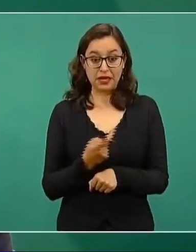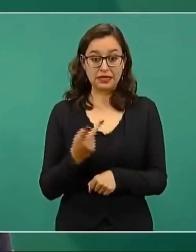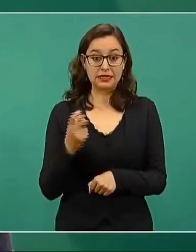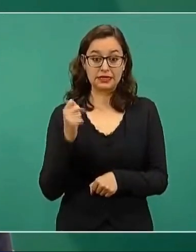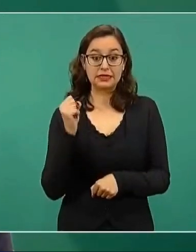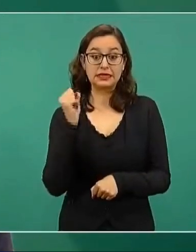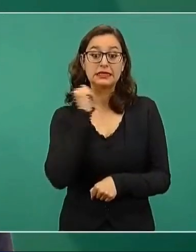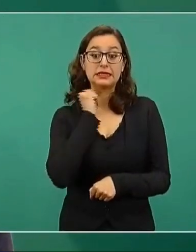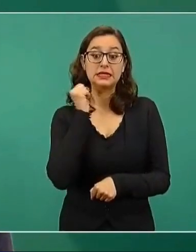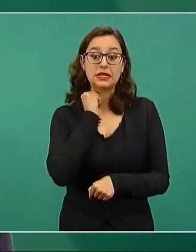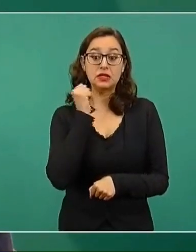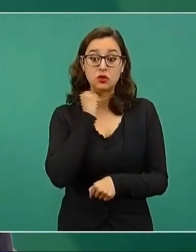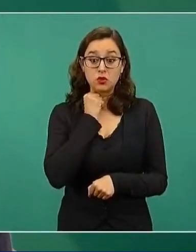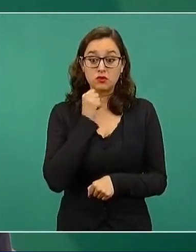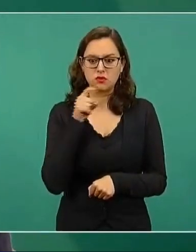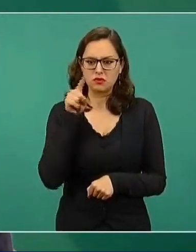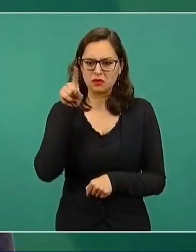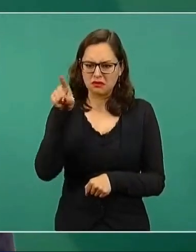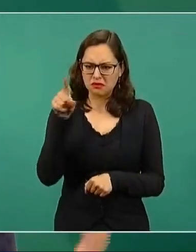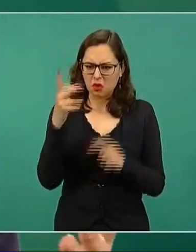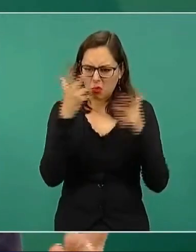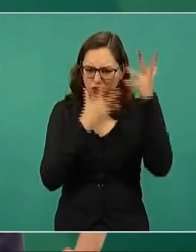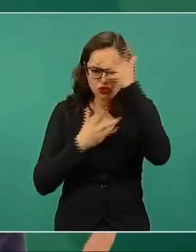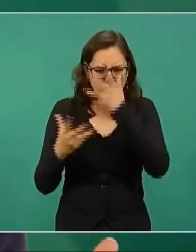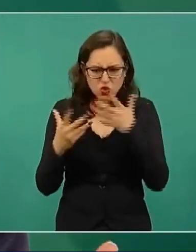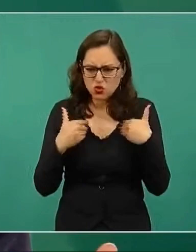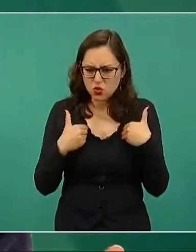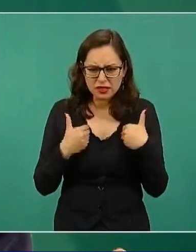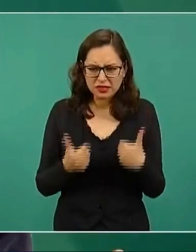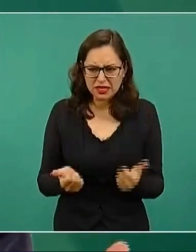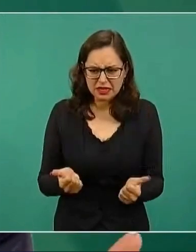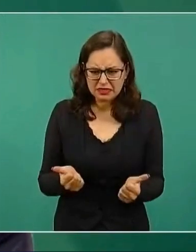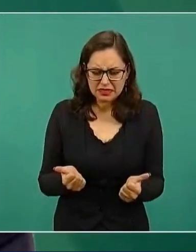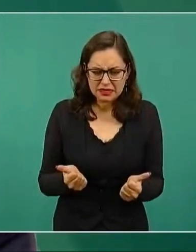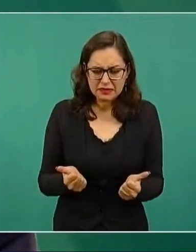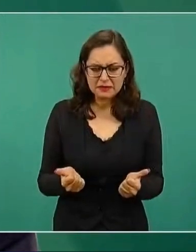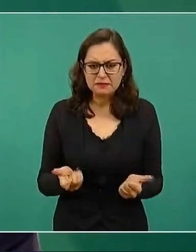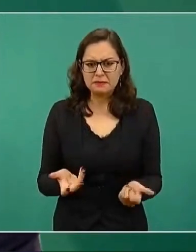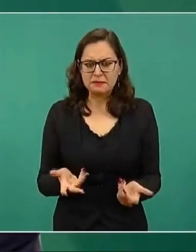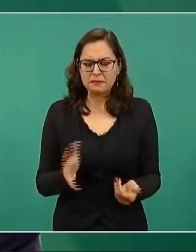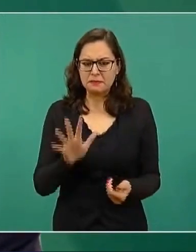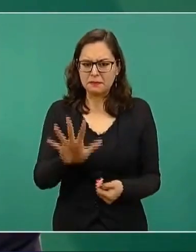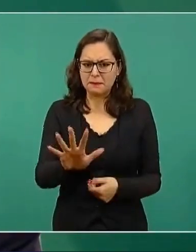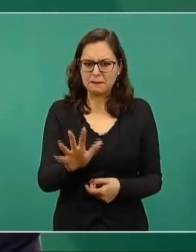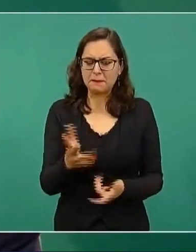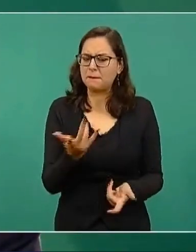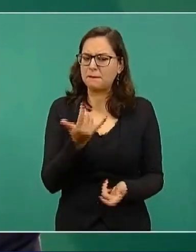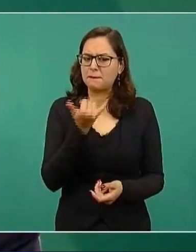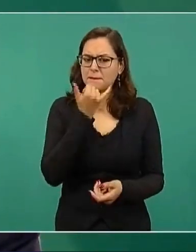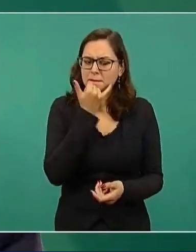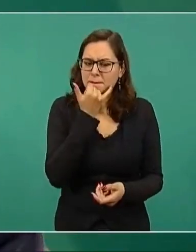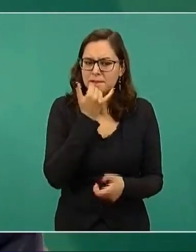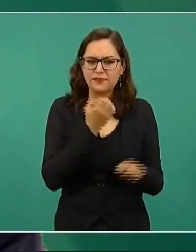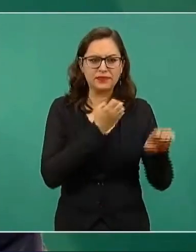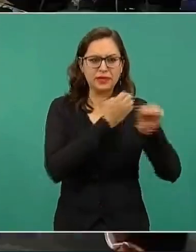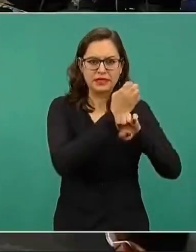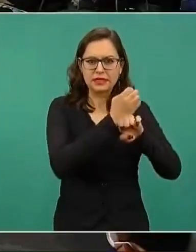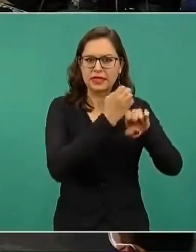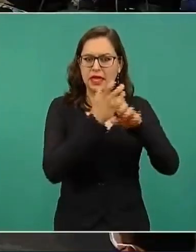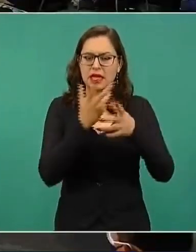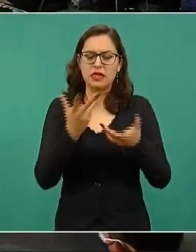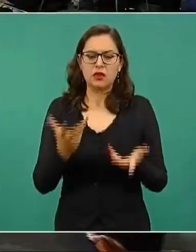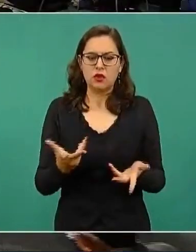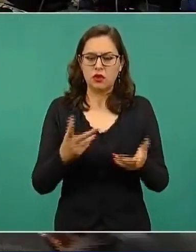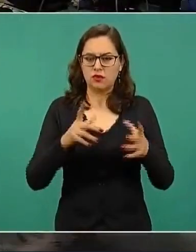República tenía una confusión importante al respecto, es que nosotros respetamos la independencia de poderes y acatamos